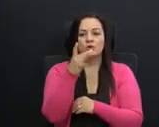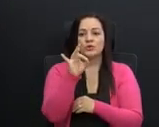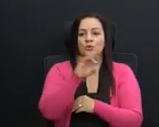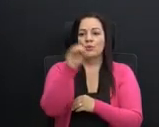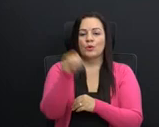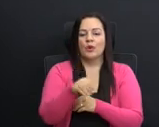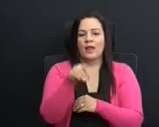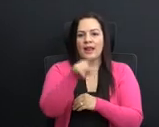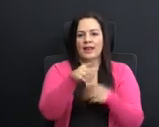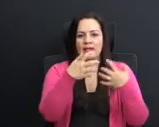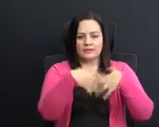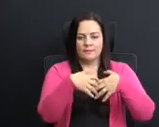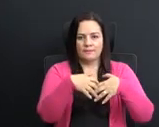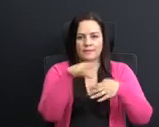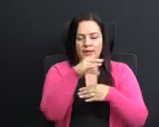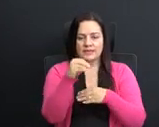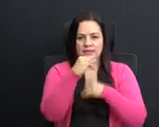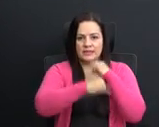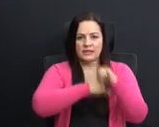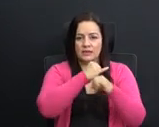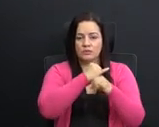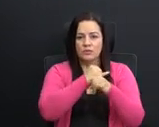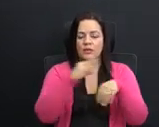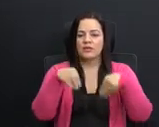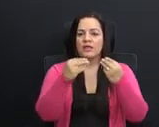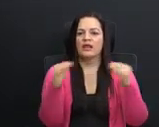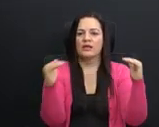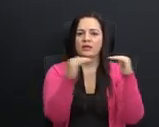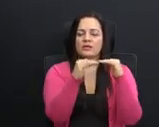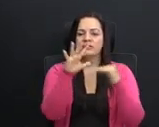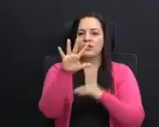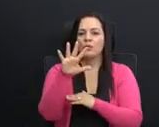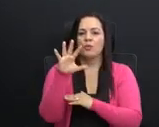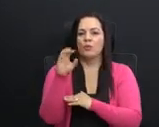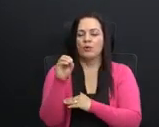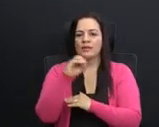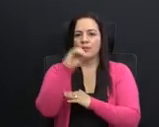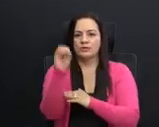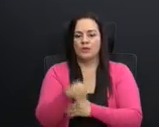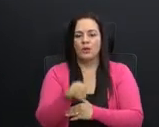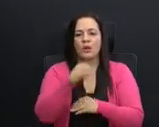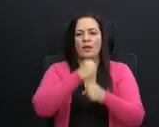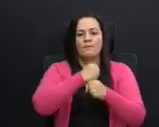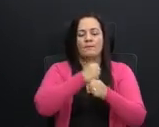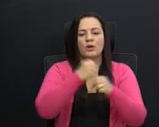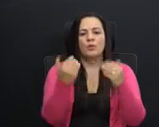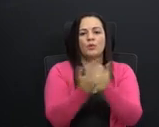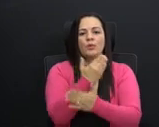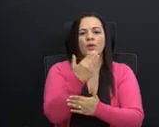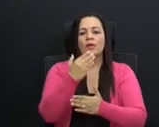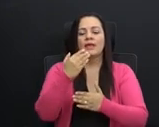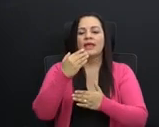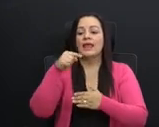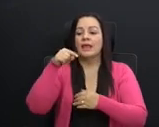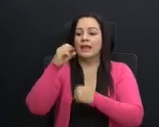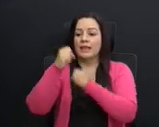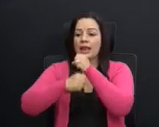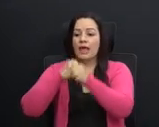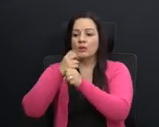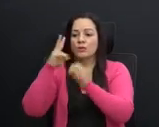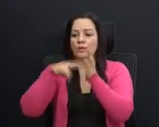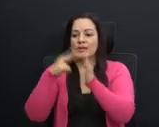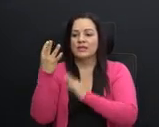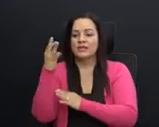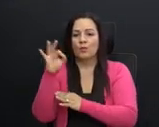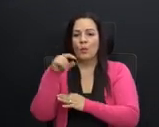promueven equidad. El 50 por ciento de los nuevos empleos netos generados en el 2019 dentro de zonas francas